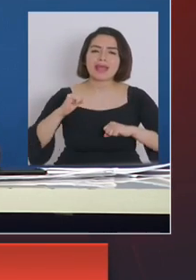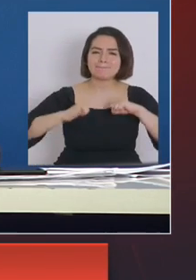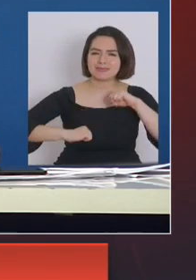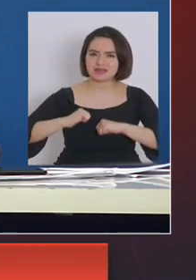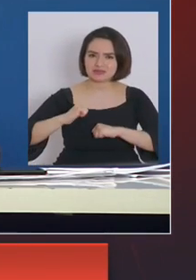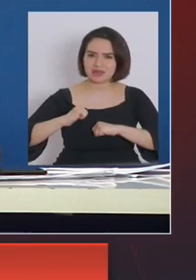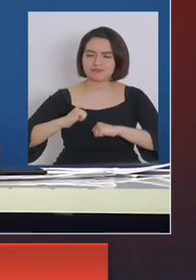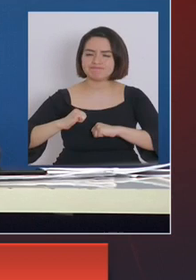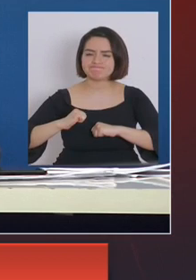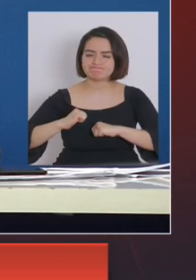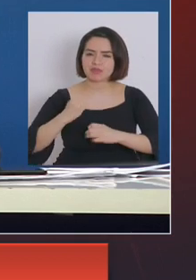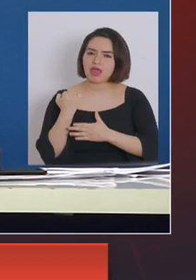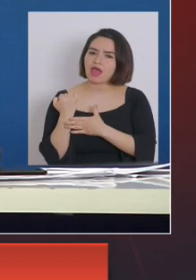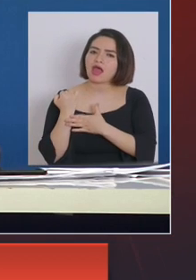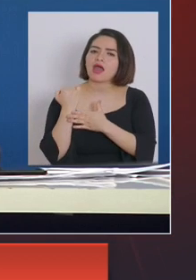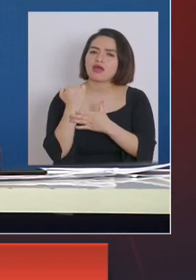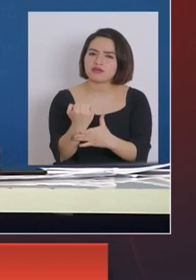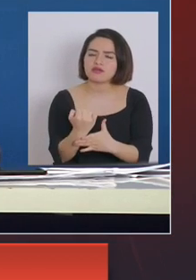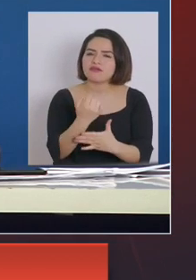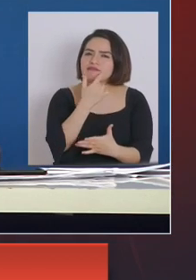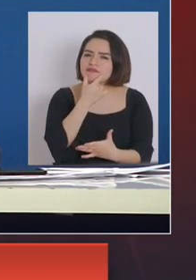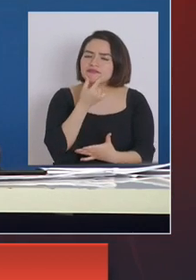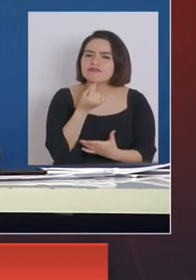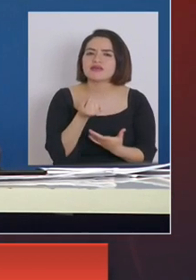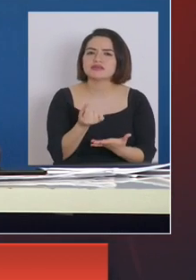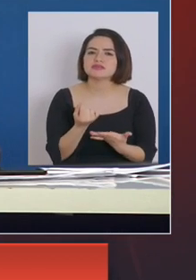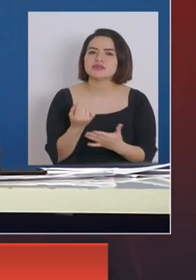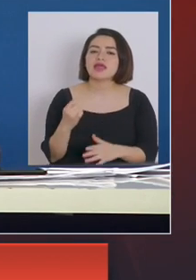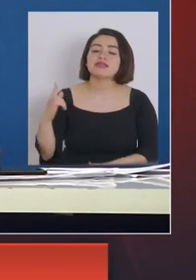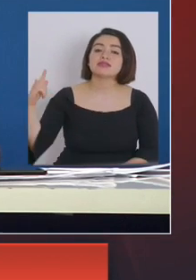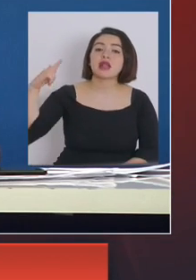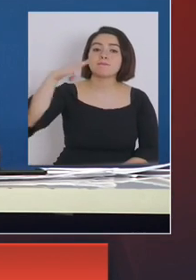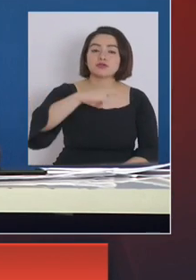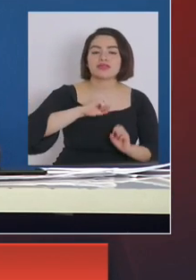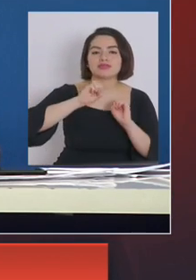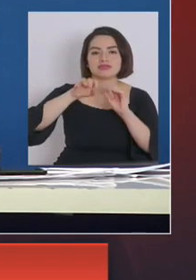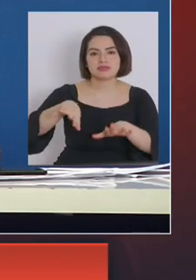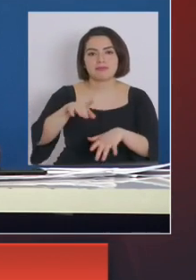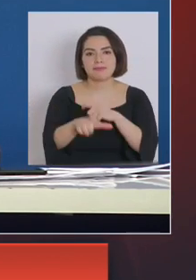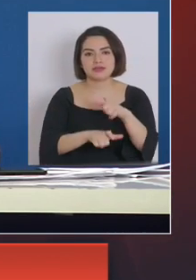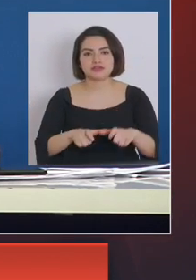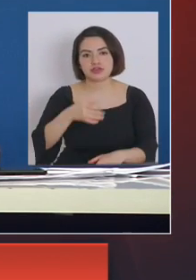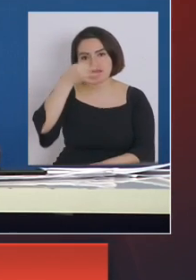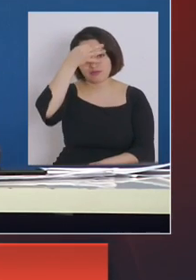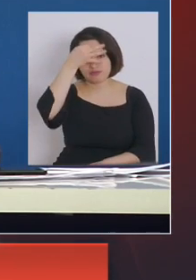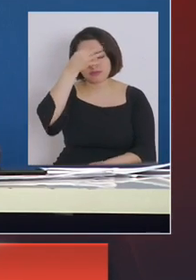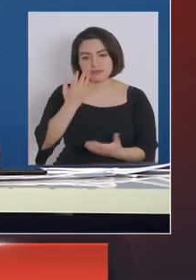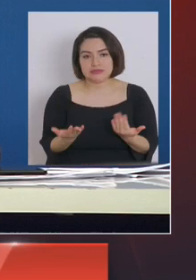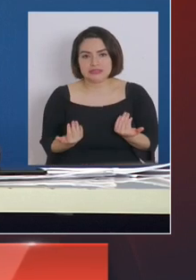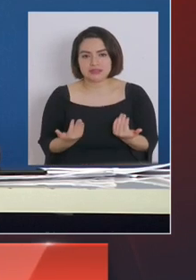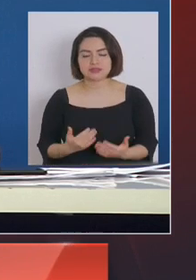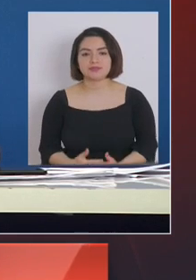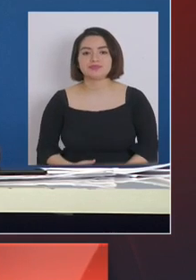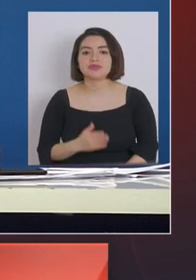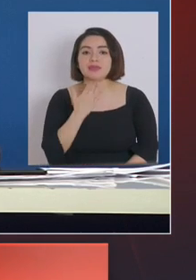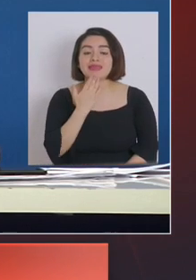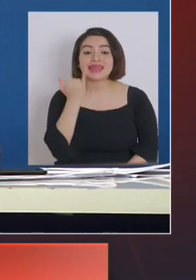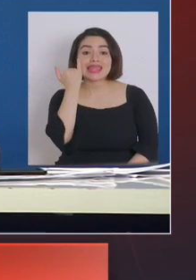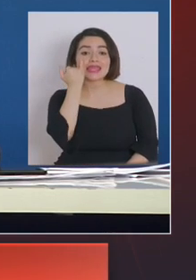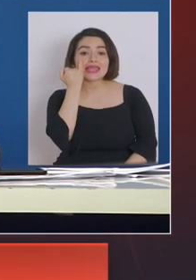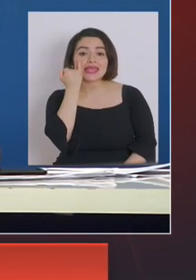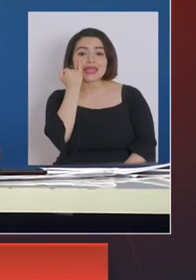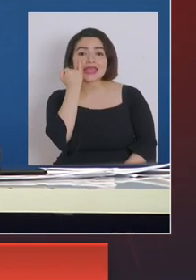nos han facilitado el número de transporte aéreo para trasladar a estos pacientes. Además de eso, en Iquique, nosotros,